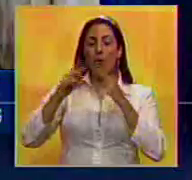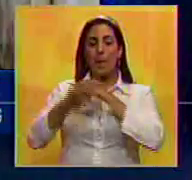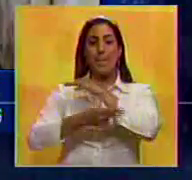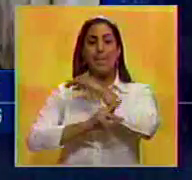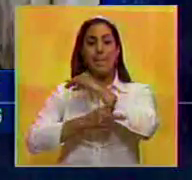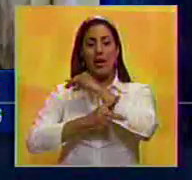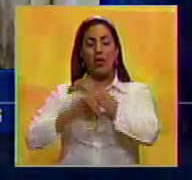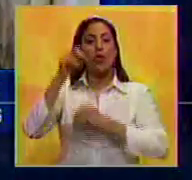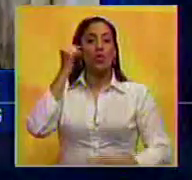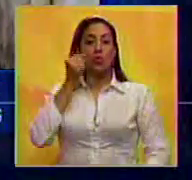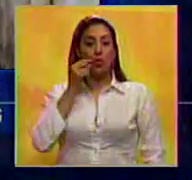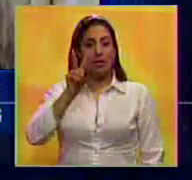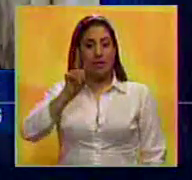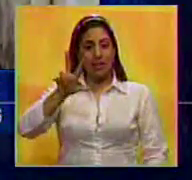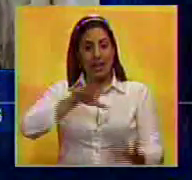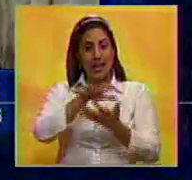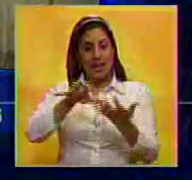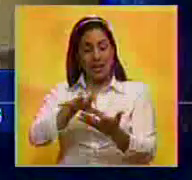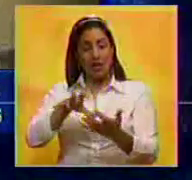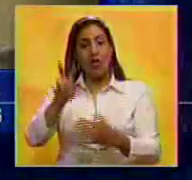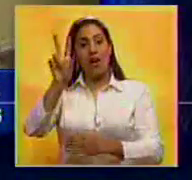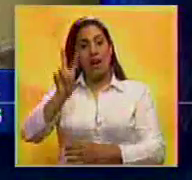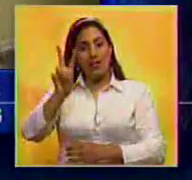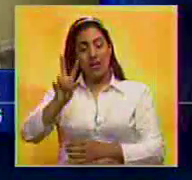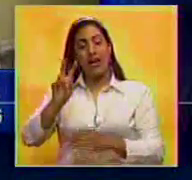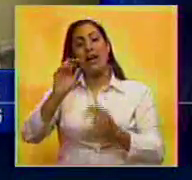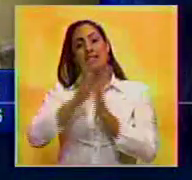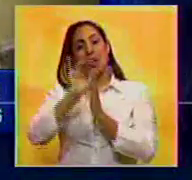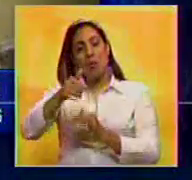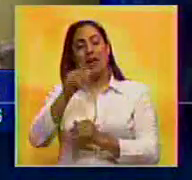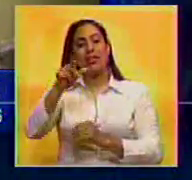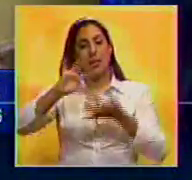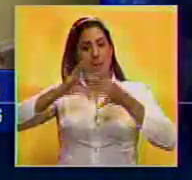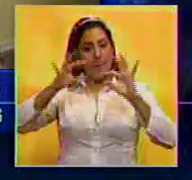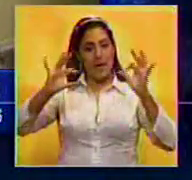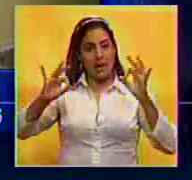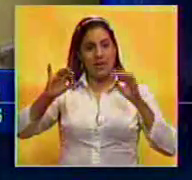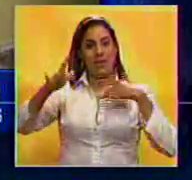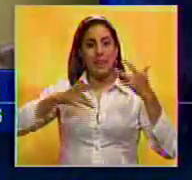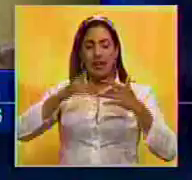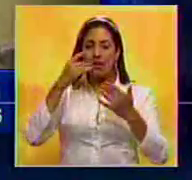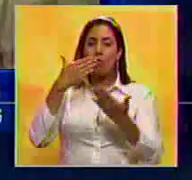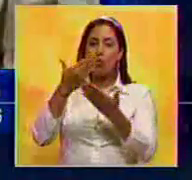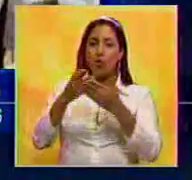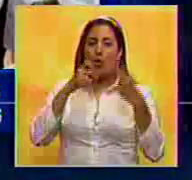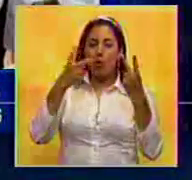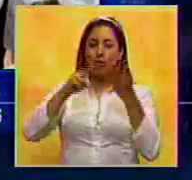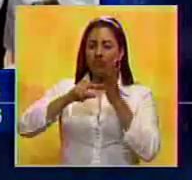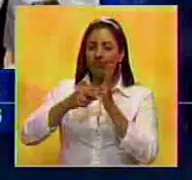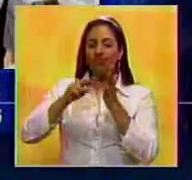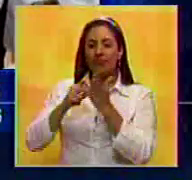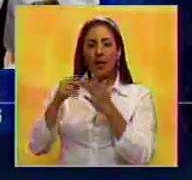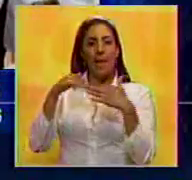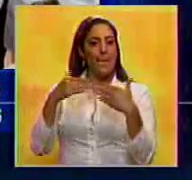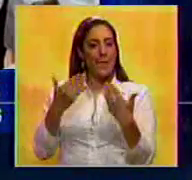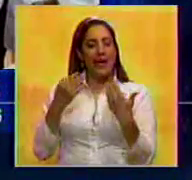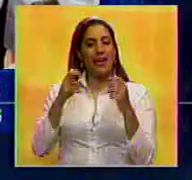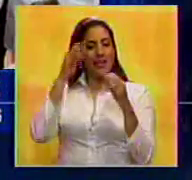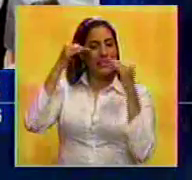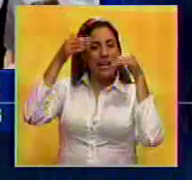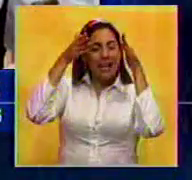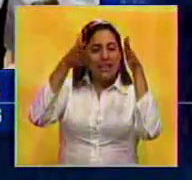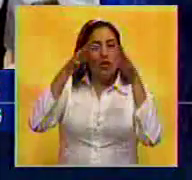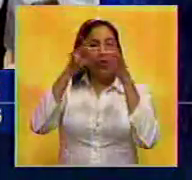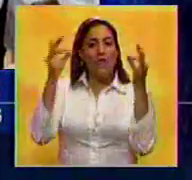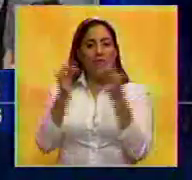parroquias Sucre, 23 de enero, La Vega, San Juan y El Paraíso. En la actividad se plantearon estrategias a seguir para el abordaje de